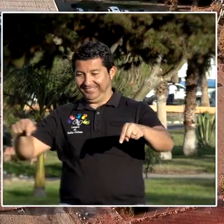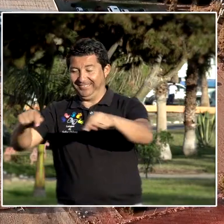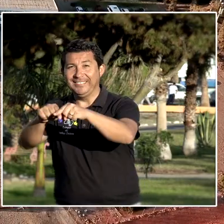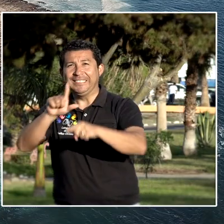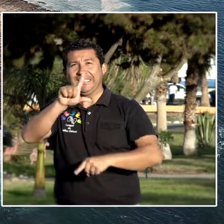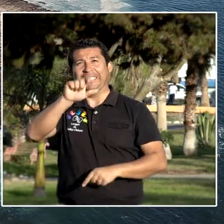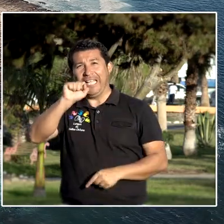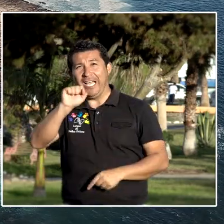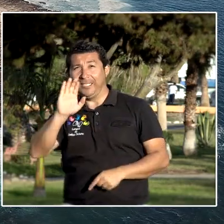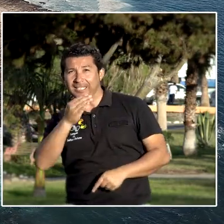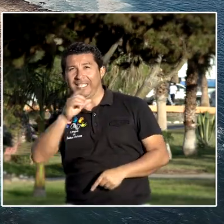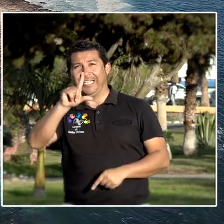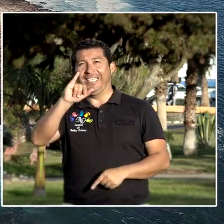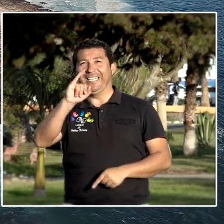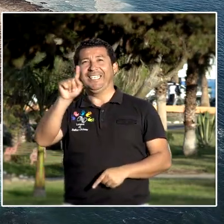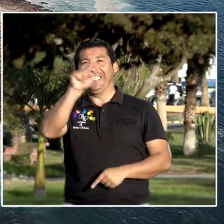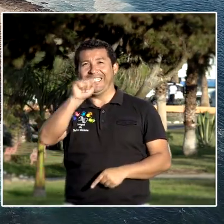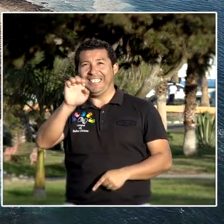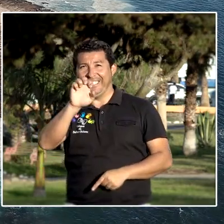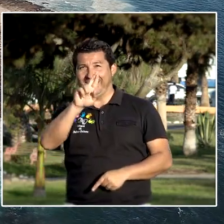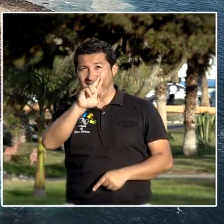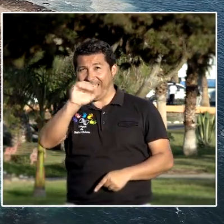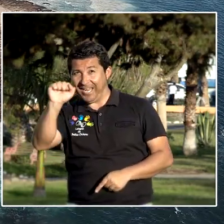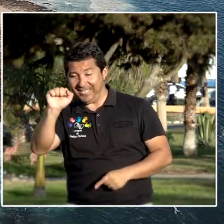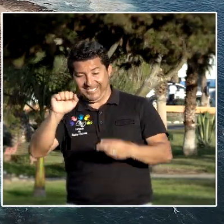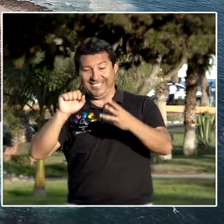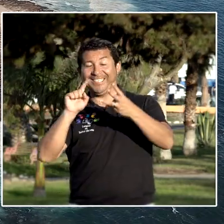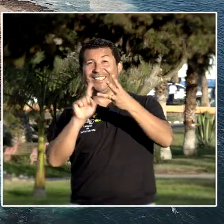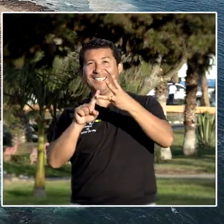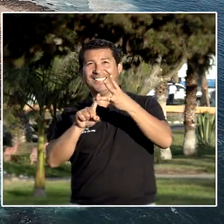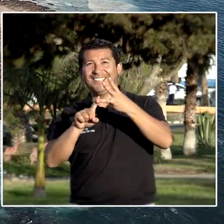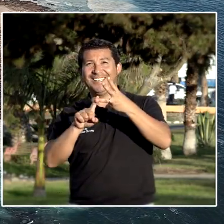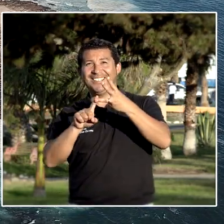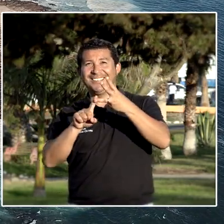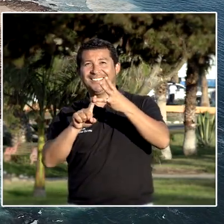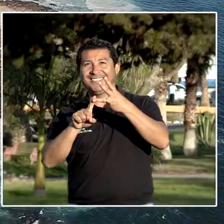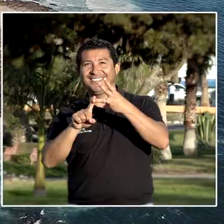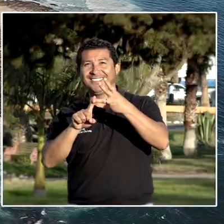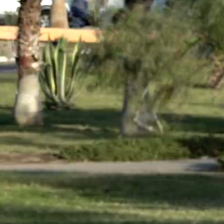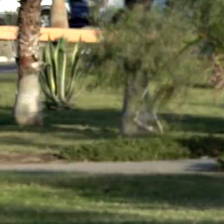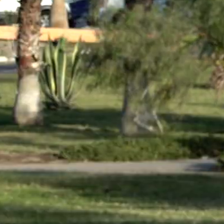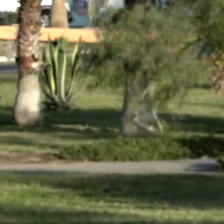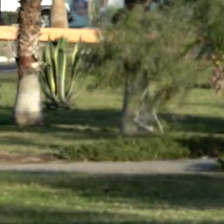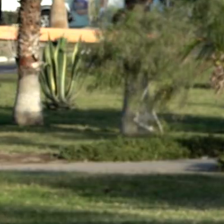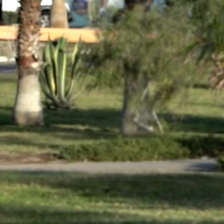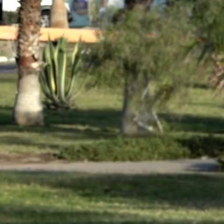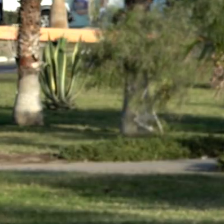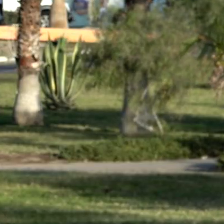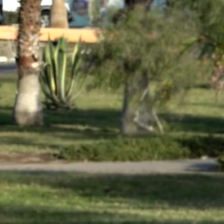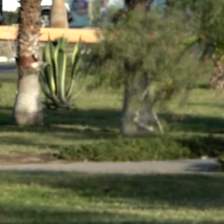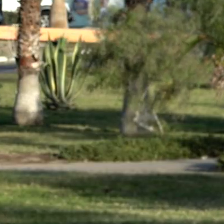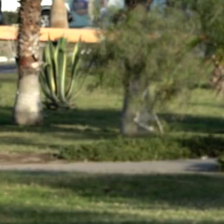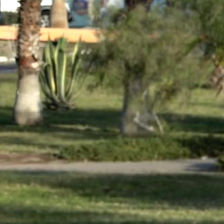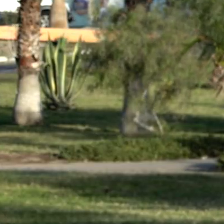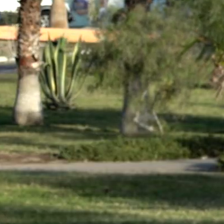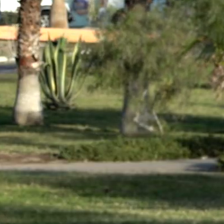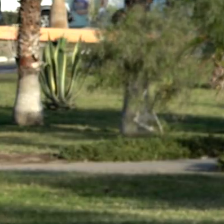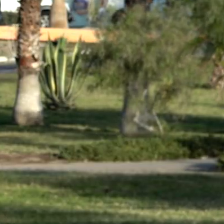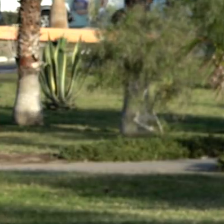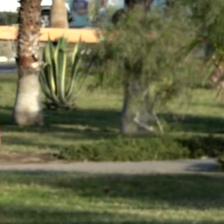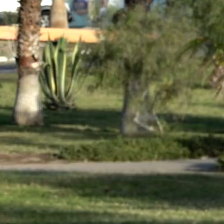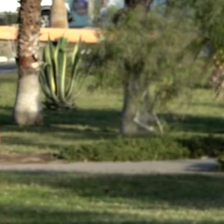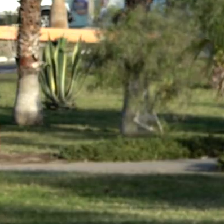mejoramiento del balneario La Licera. Por el norte, el extinto Hotel